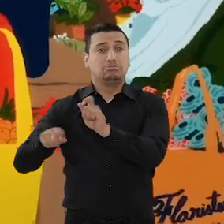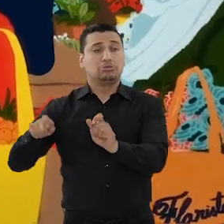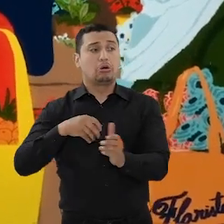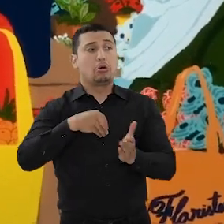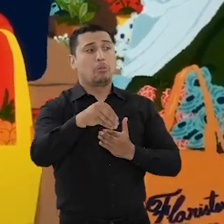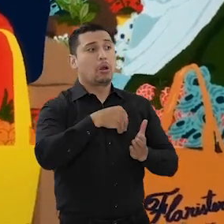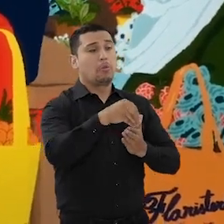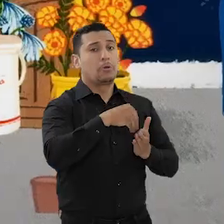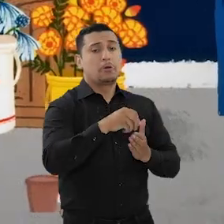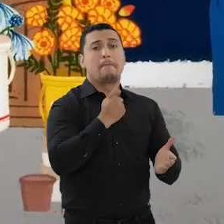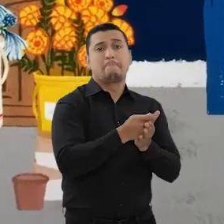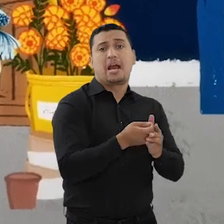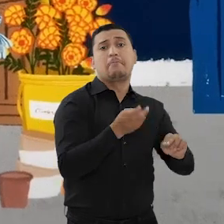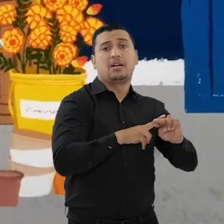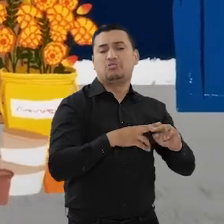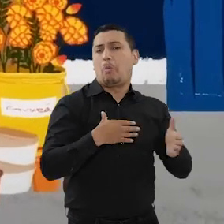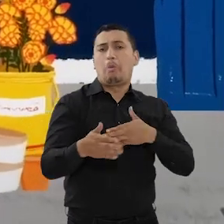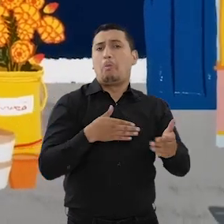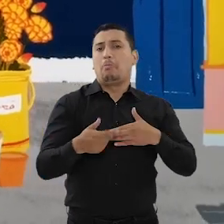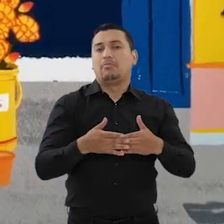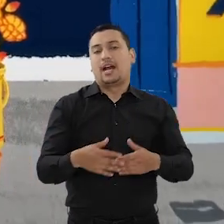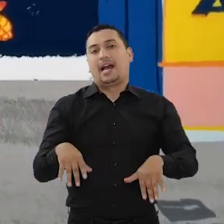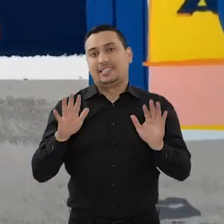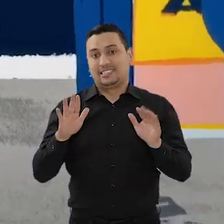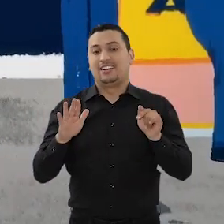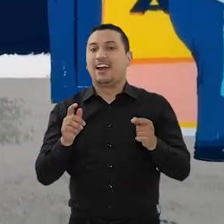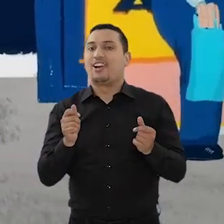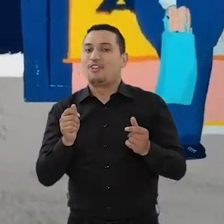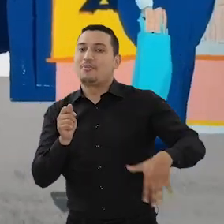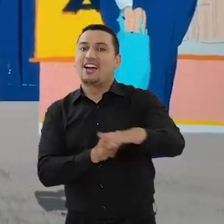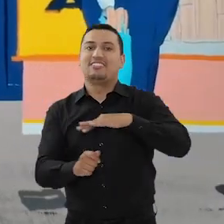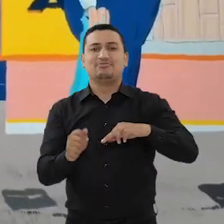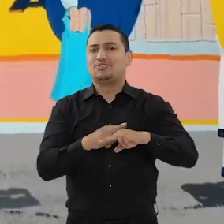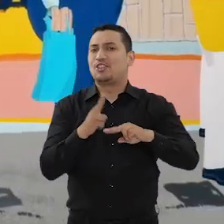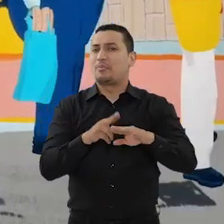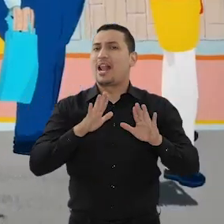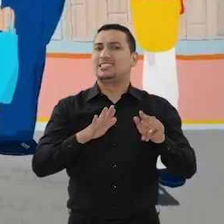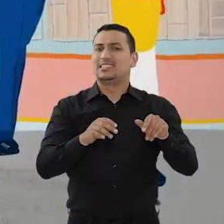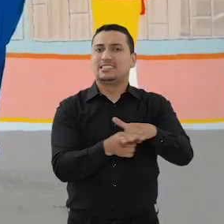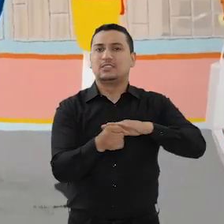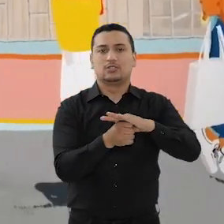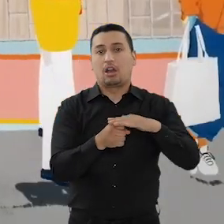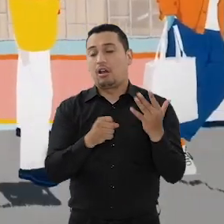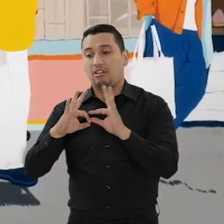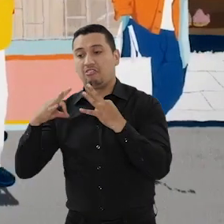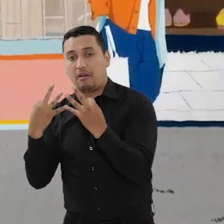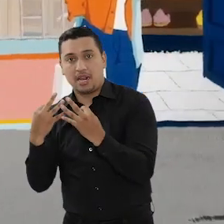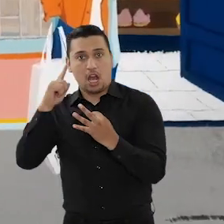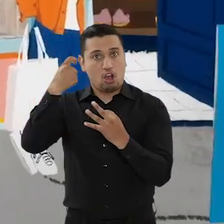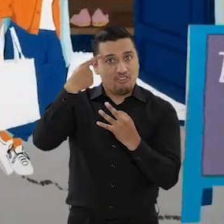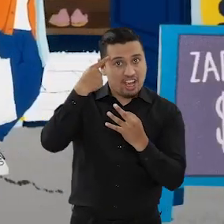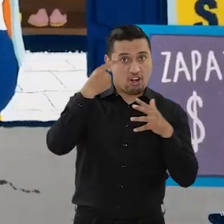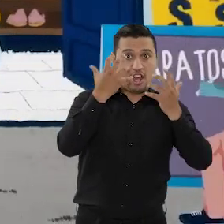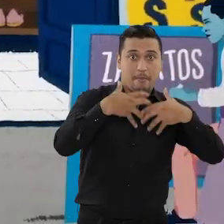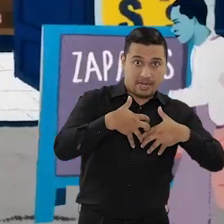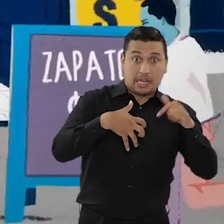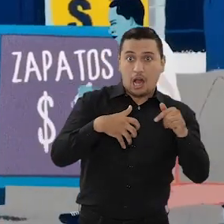En una economía todos nos portamos de forma similar. Las familias, empresas y gobiernos que compran bienes locales o productos que vienen